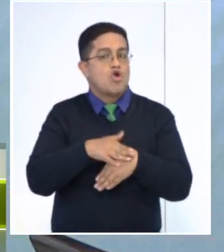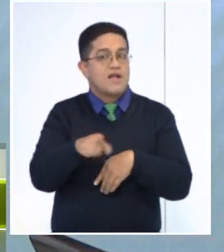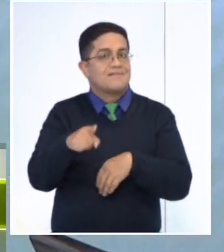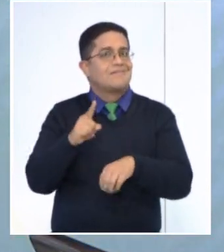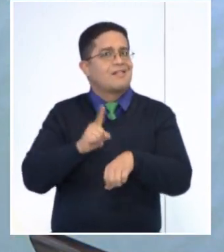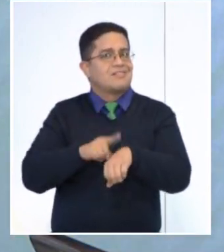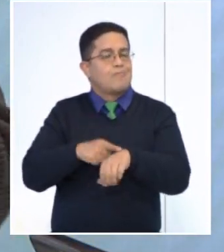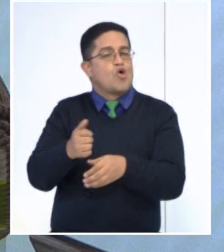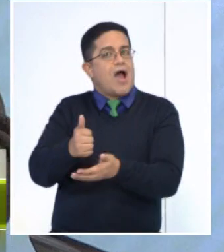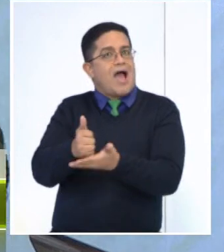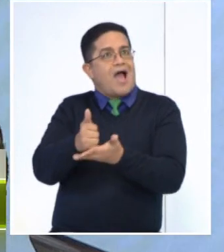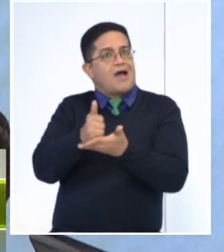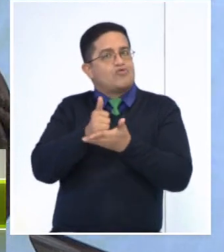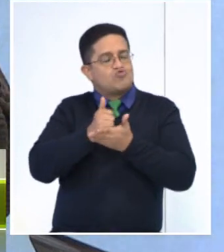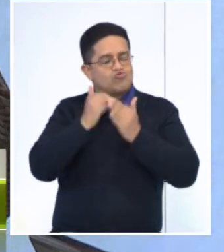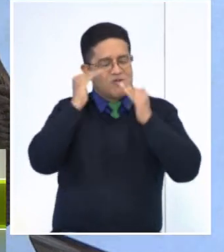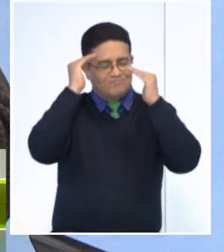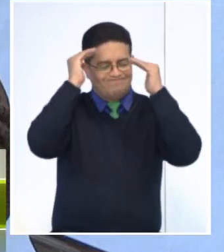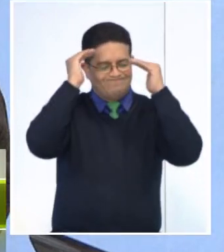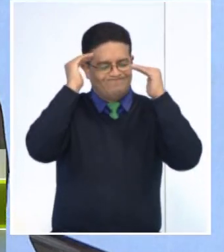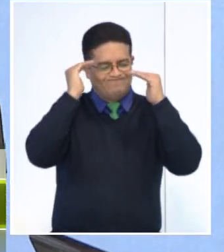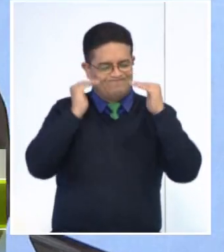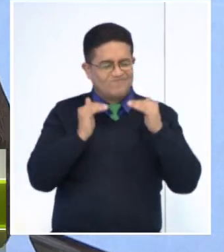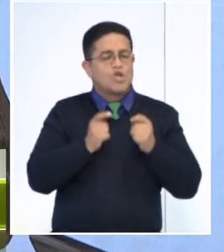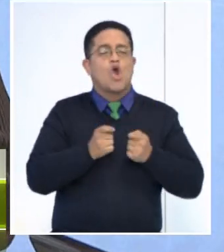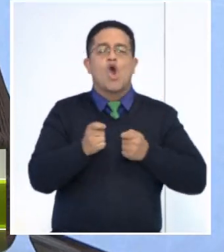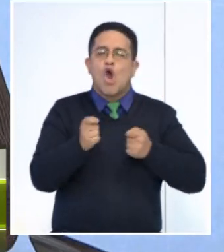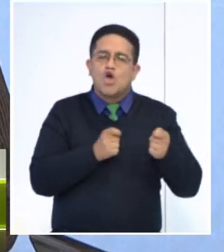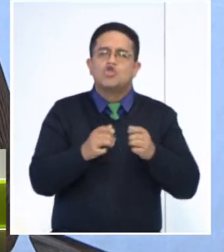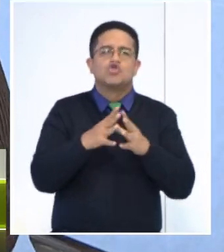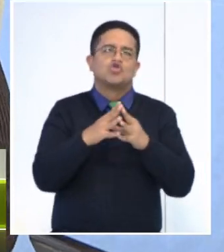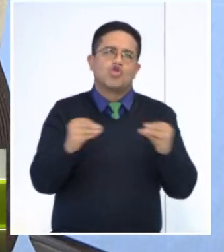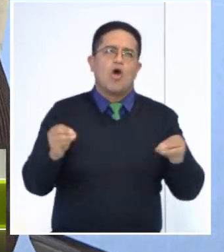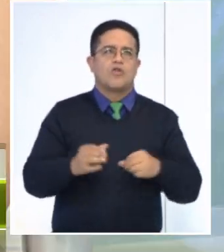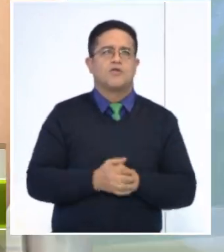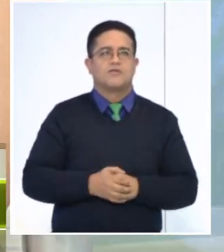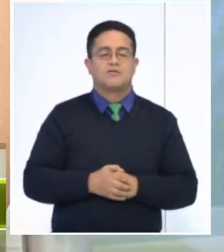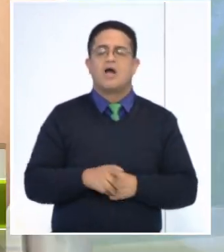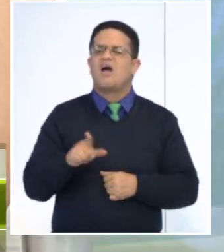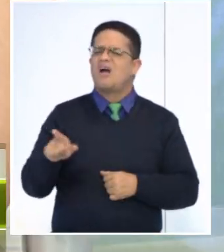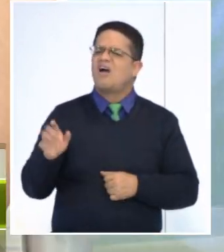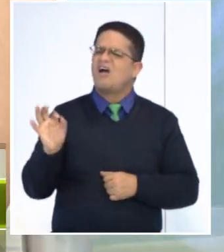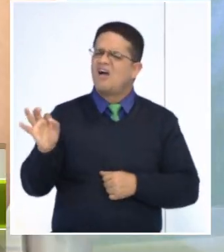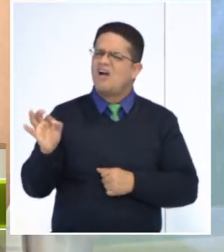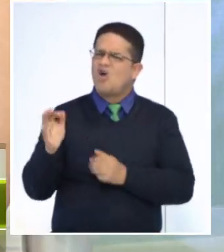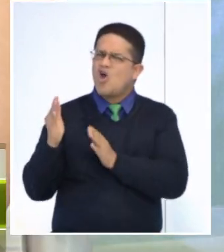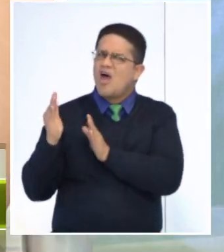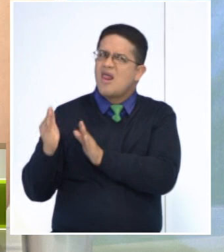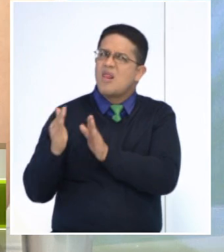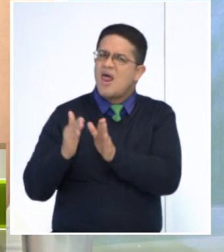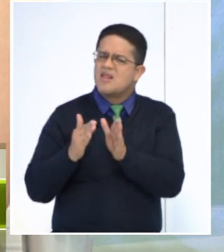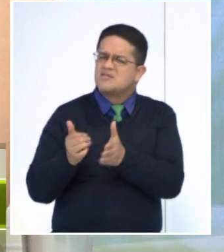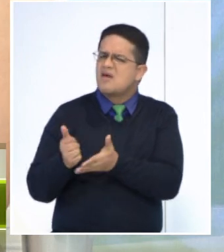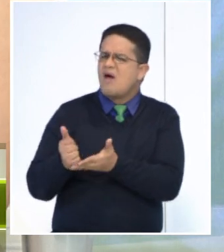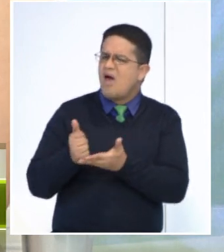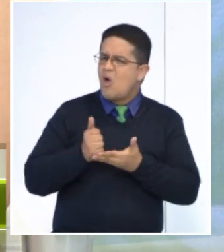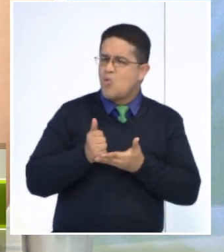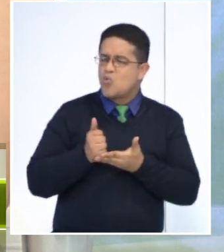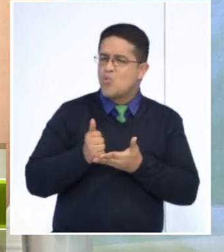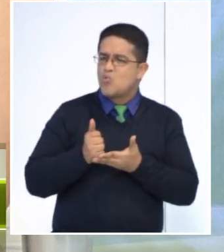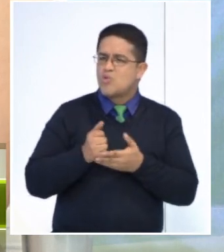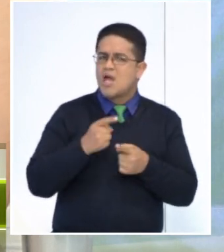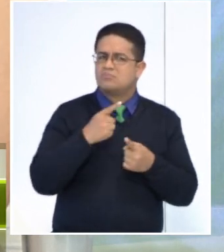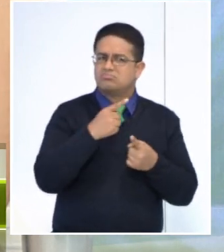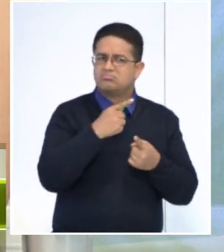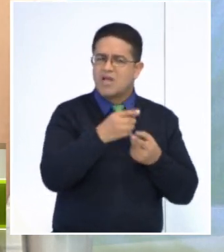nos va a permitir poder controlar todo lo demás. Realmente organizarnos nos permite entonces hacer las